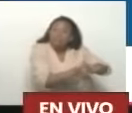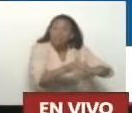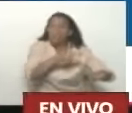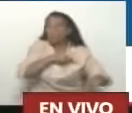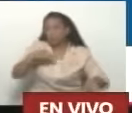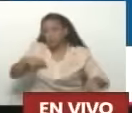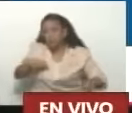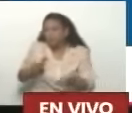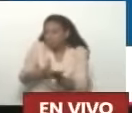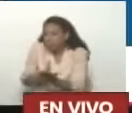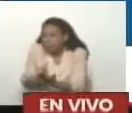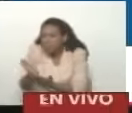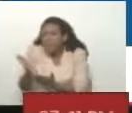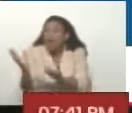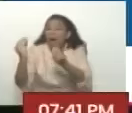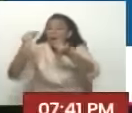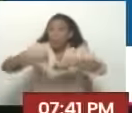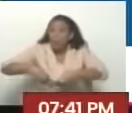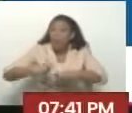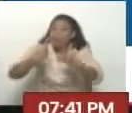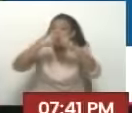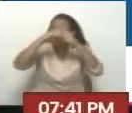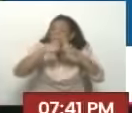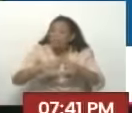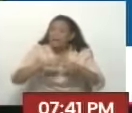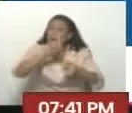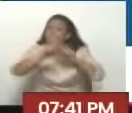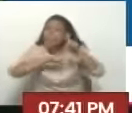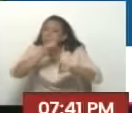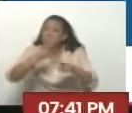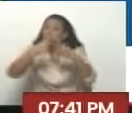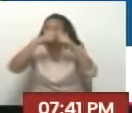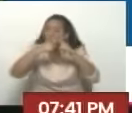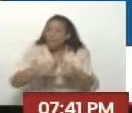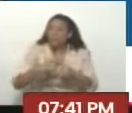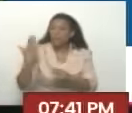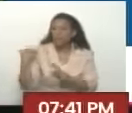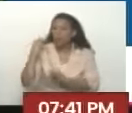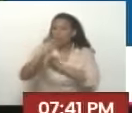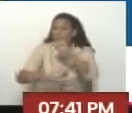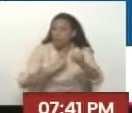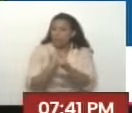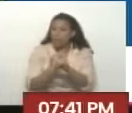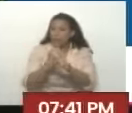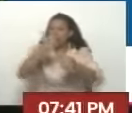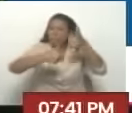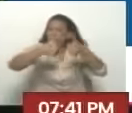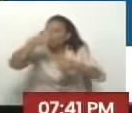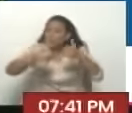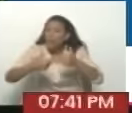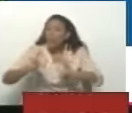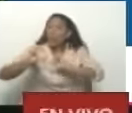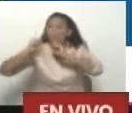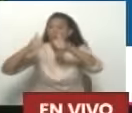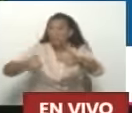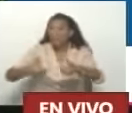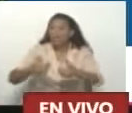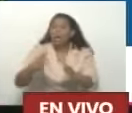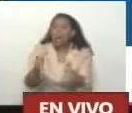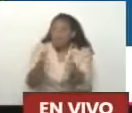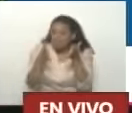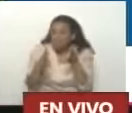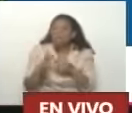Efectivamente De acuerdo A lo que dicen Los números Que tú has traído A nivel internacional Arrancamos Con ventaja